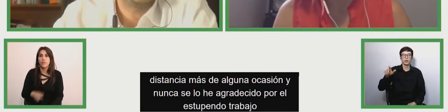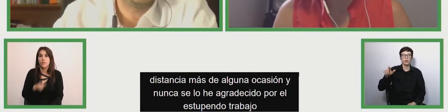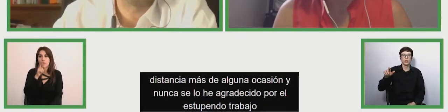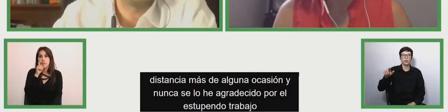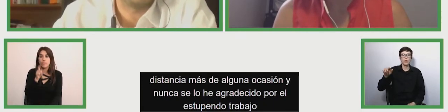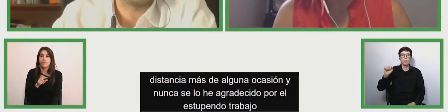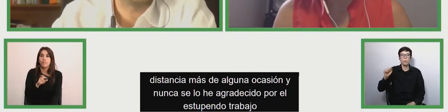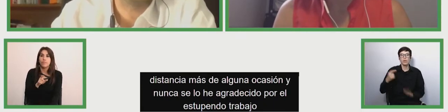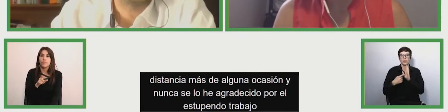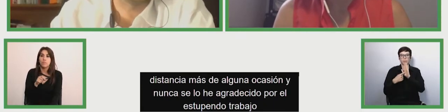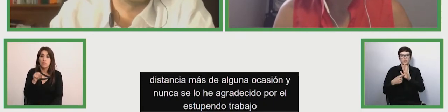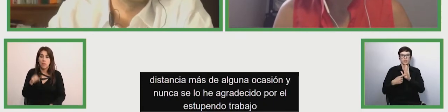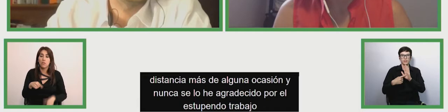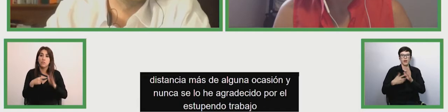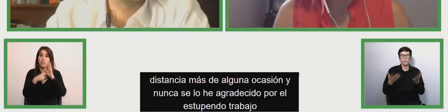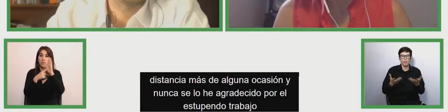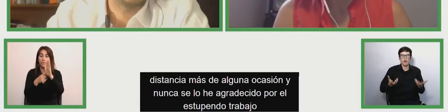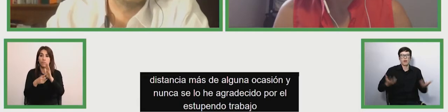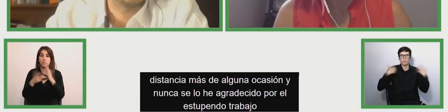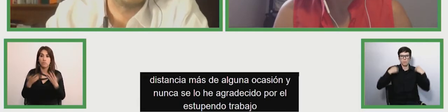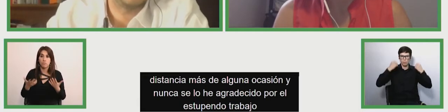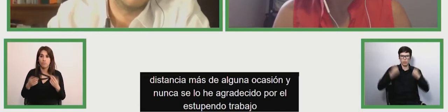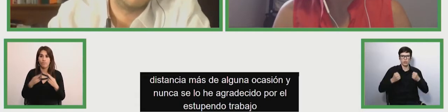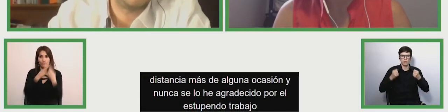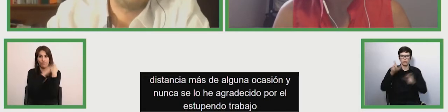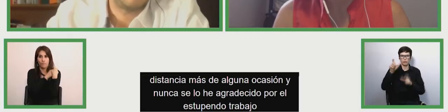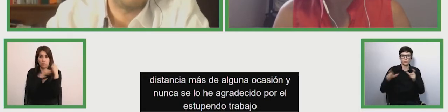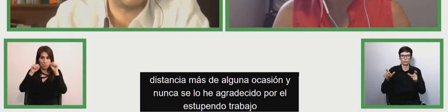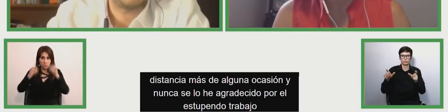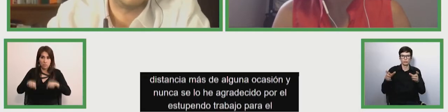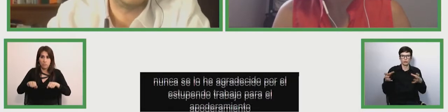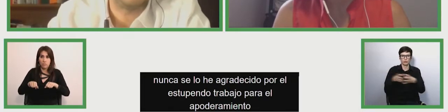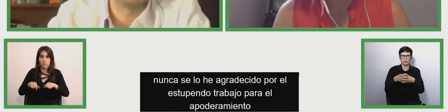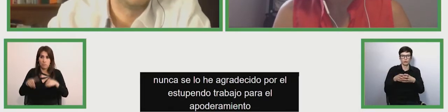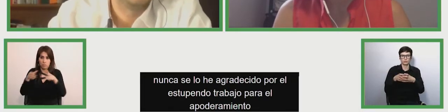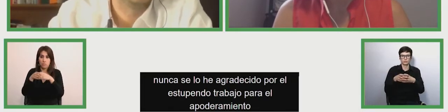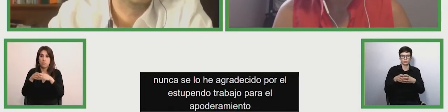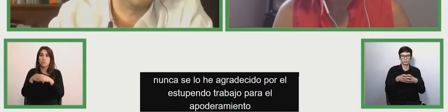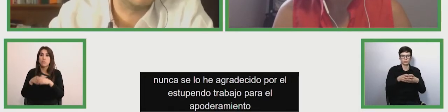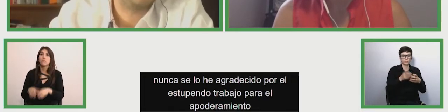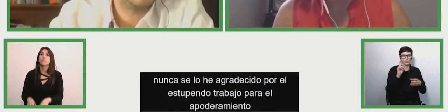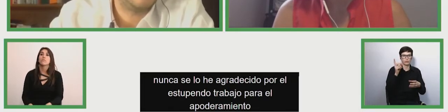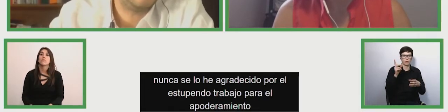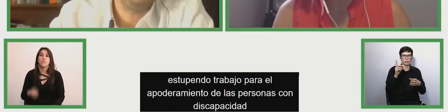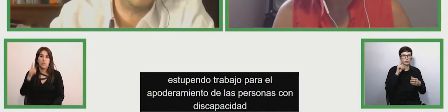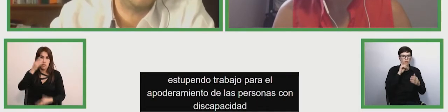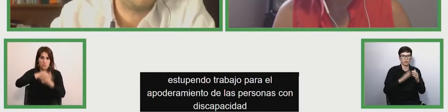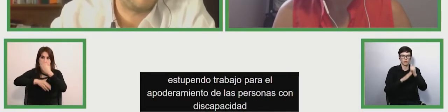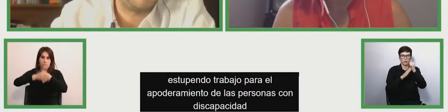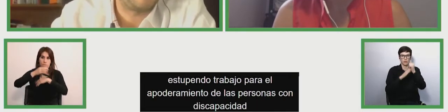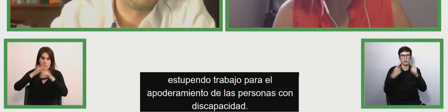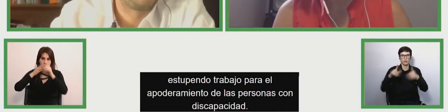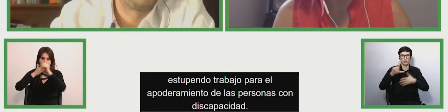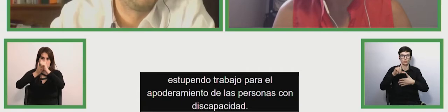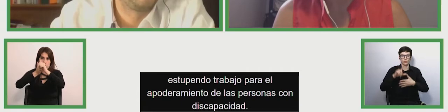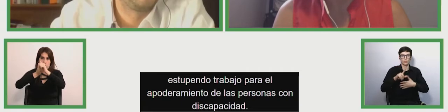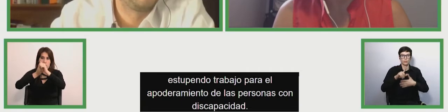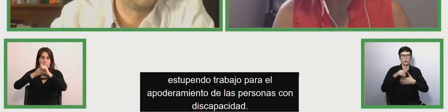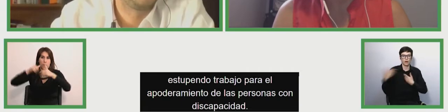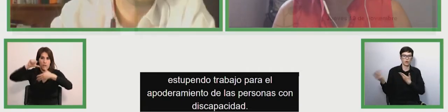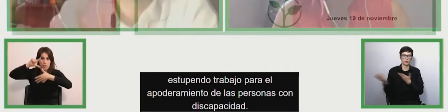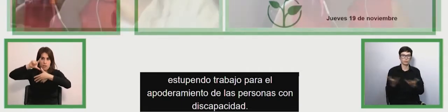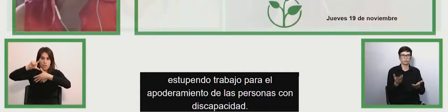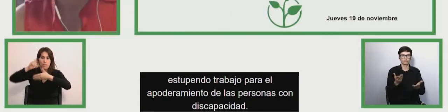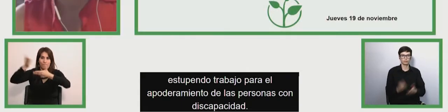el empoderamiento de las organizaciones de personas con discapacidad en América Latina. Sin más, Magdalena, te dejo la palabra. Gracias.